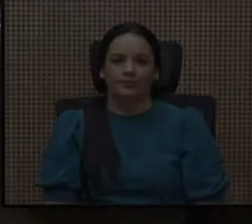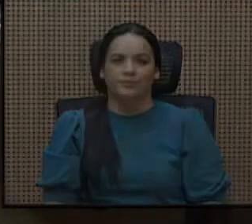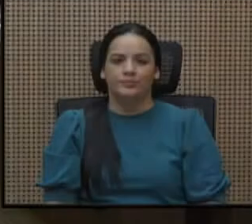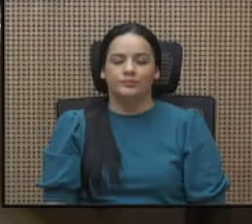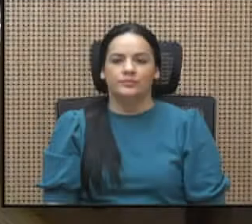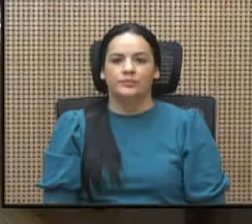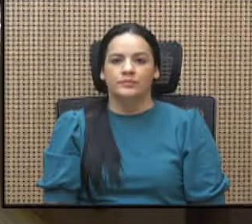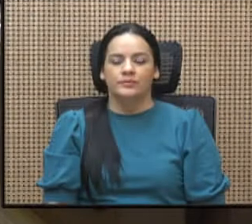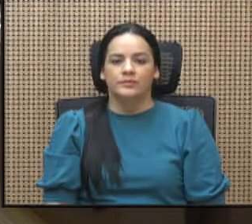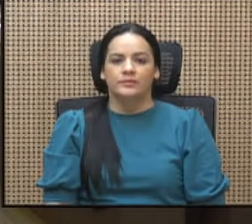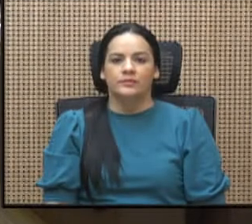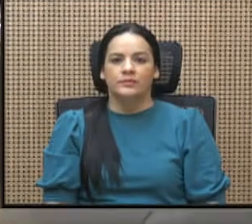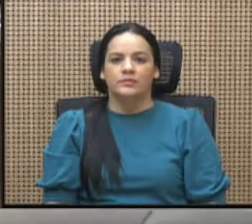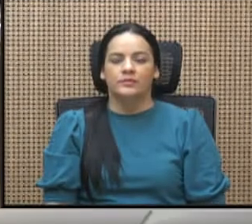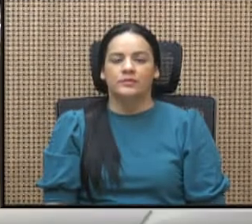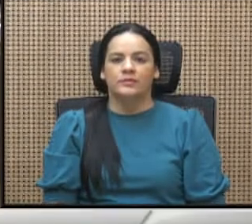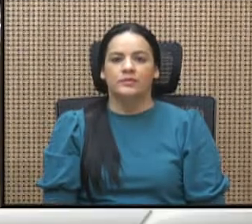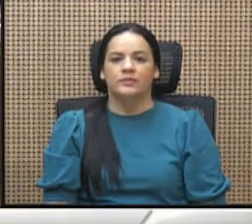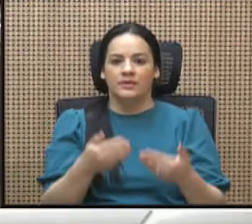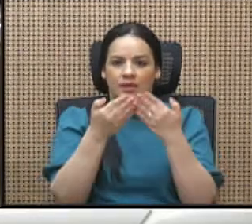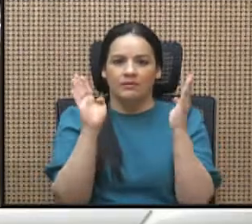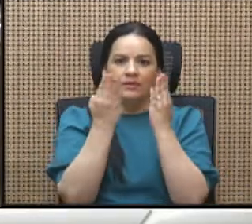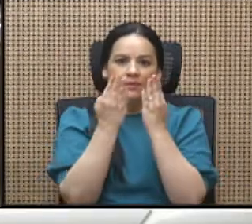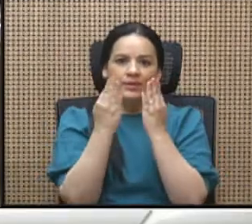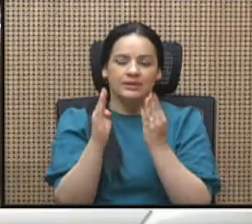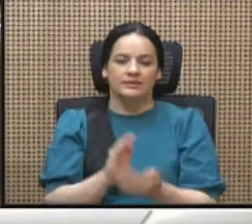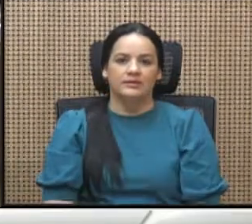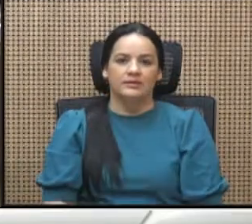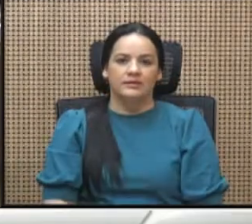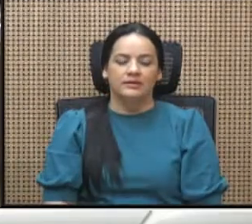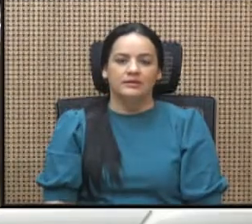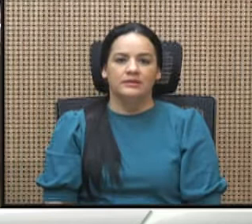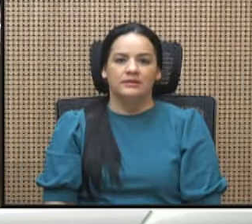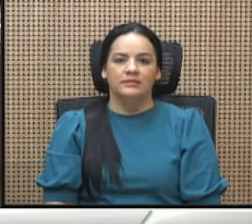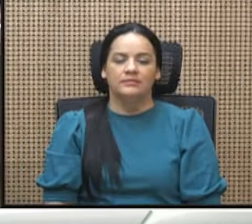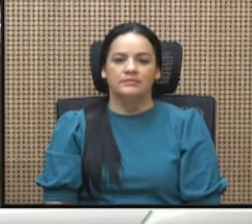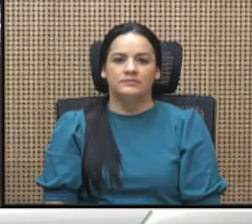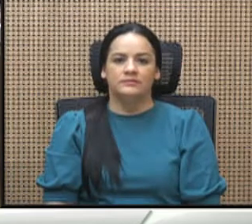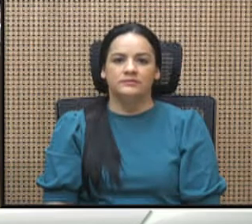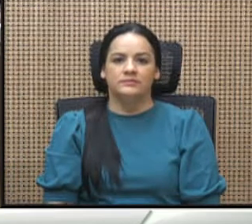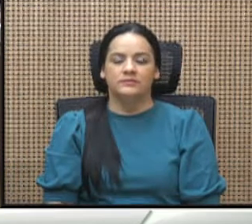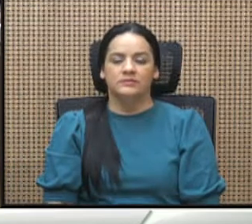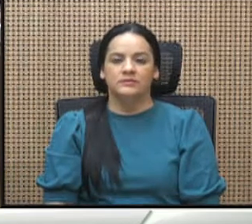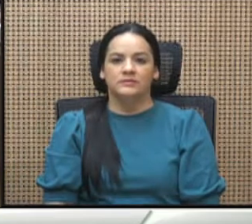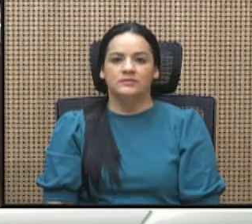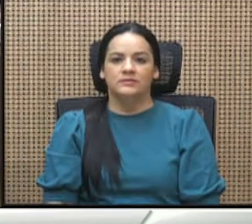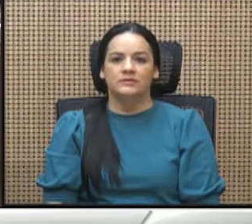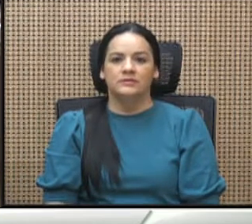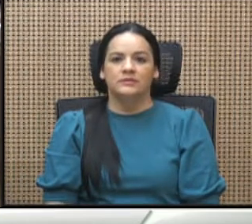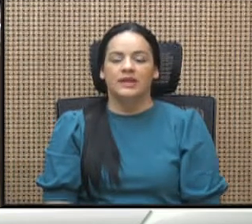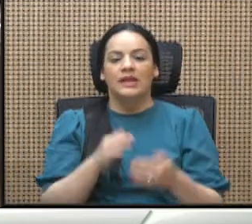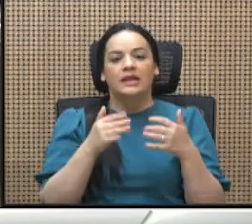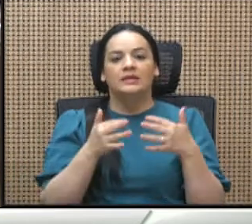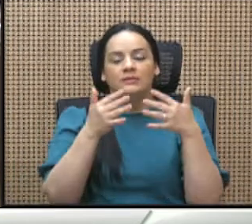Mediante la aprobación del expediente 22.033 que busca mejorar el proceso de control presupuestario de las